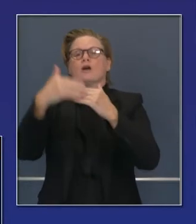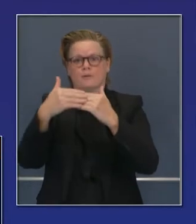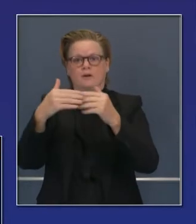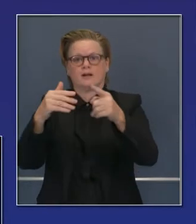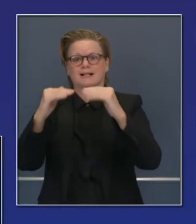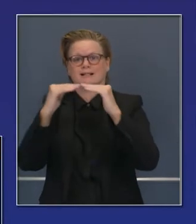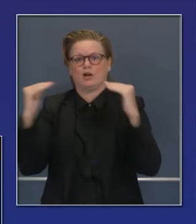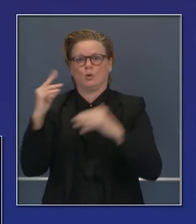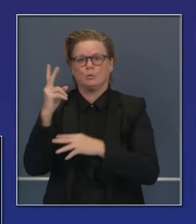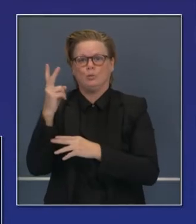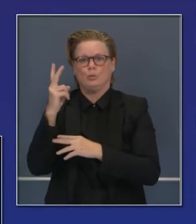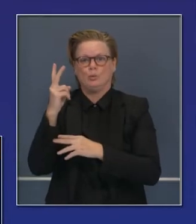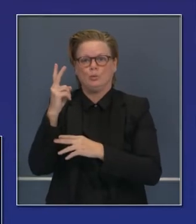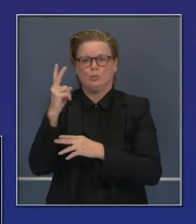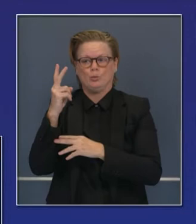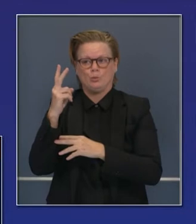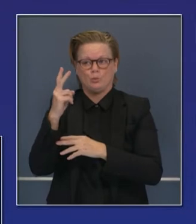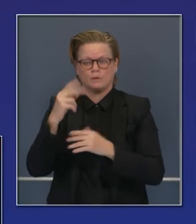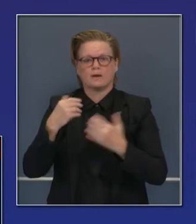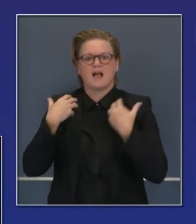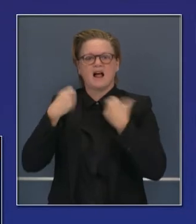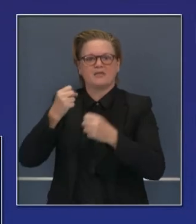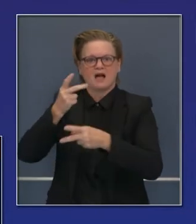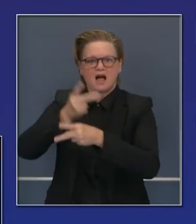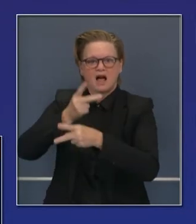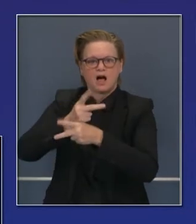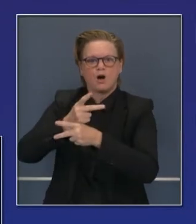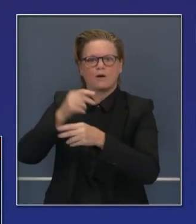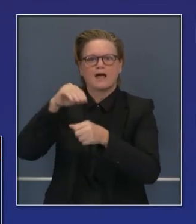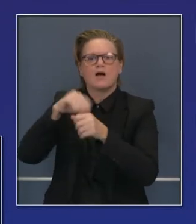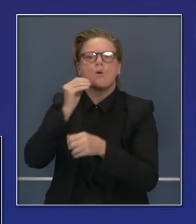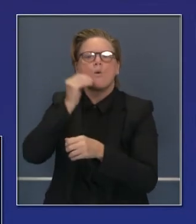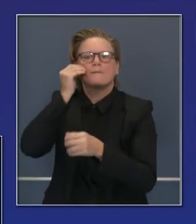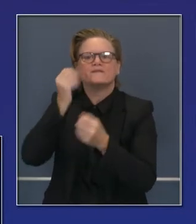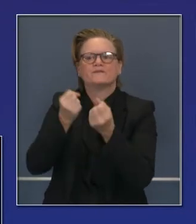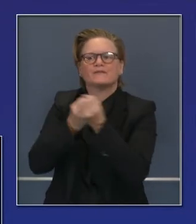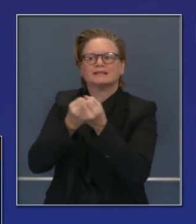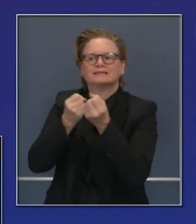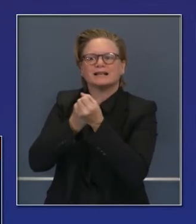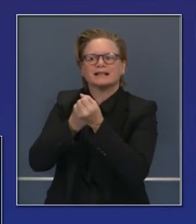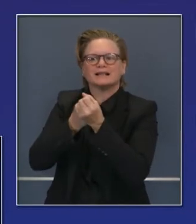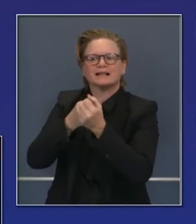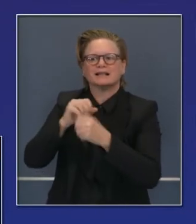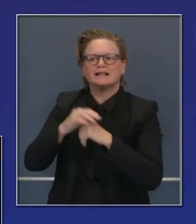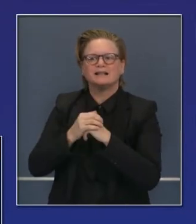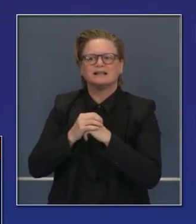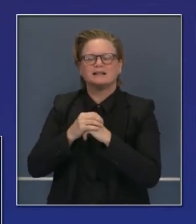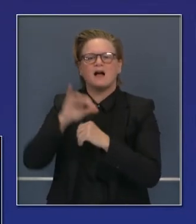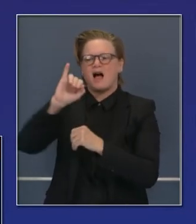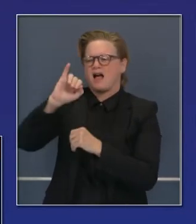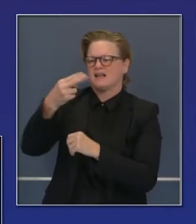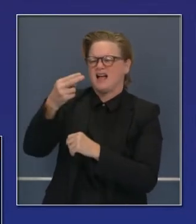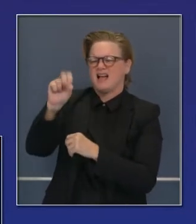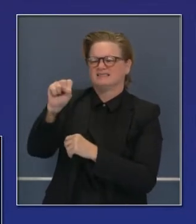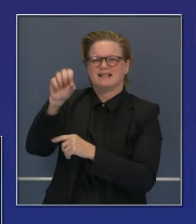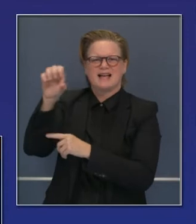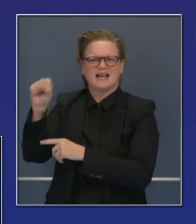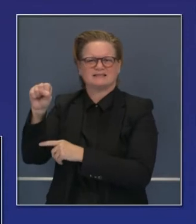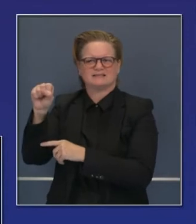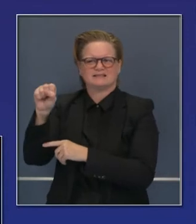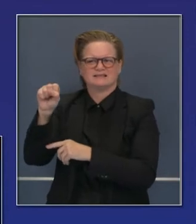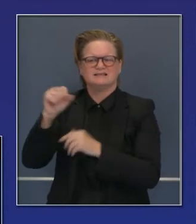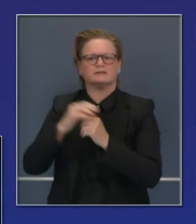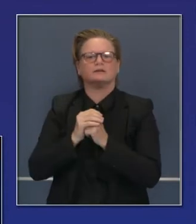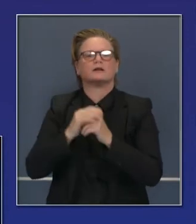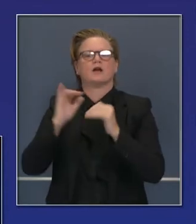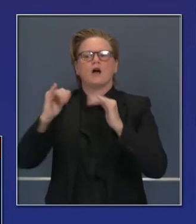instalaciones de cuidado intermediario, cuidado en casa, servicios de apoyo para servicio en casa, trabajadores de